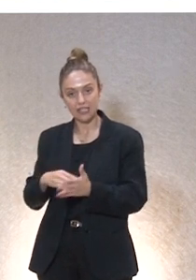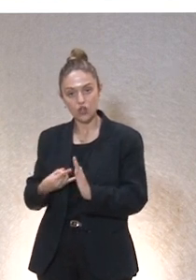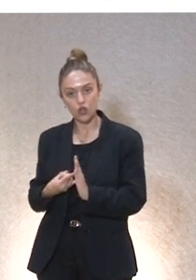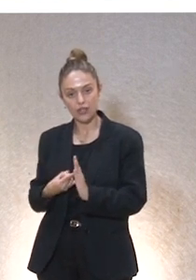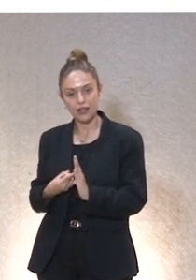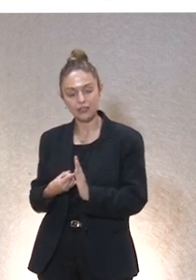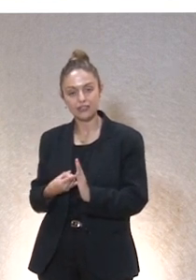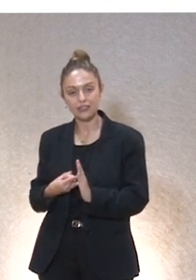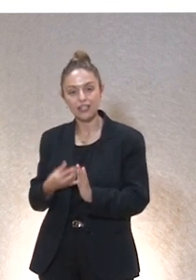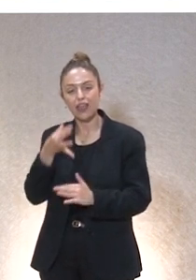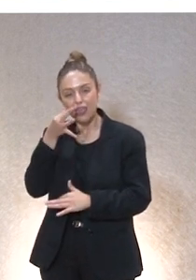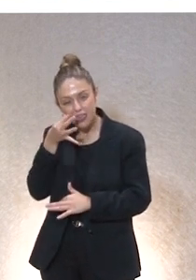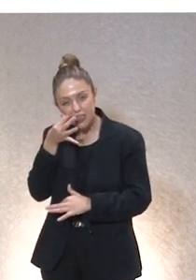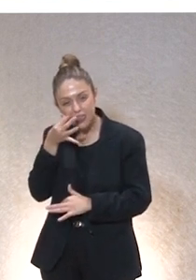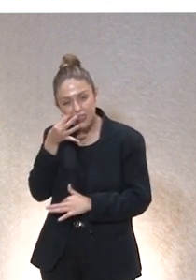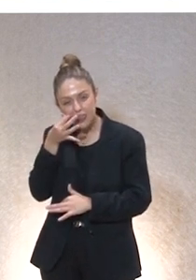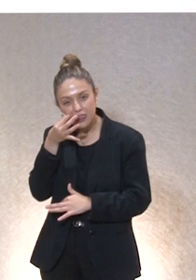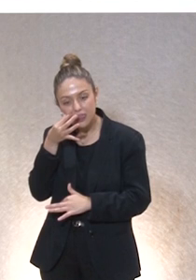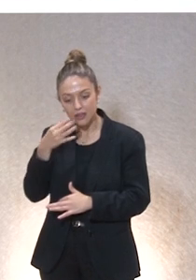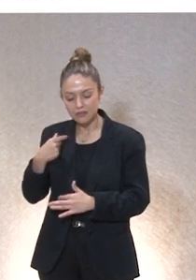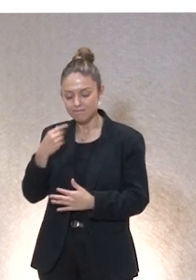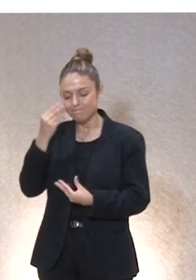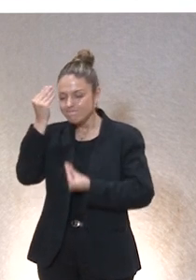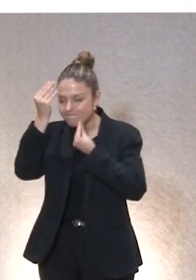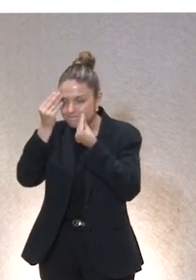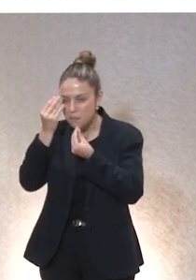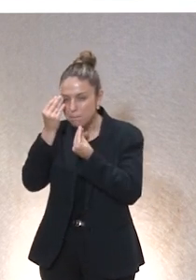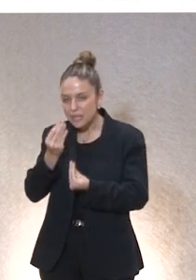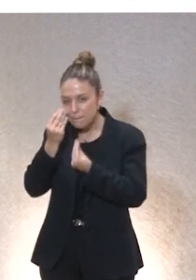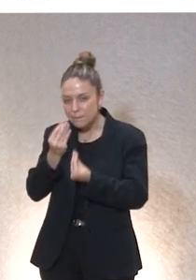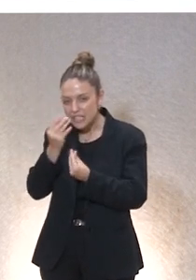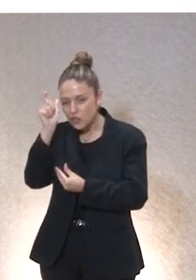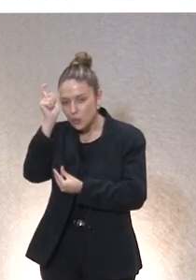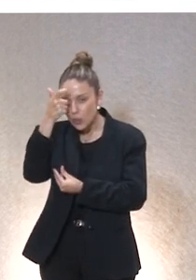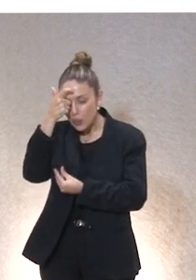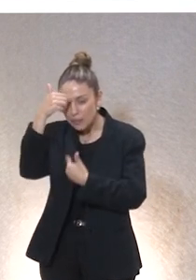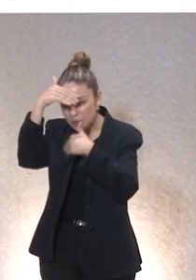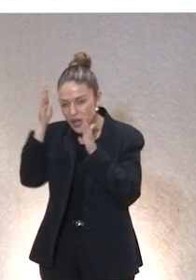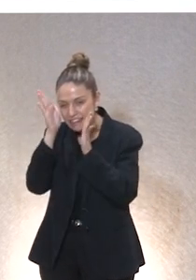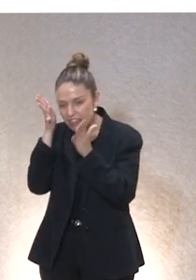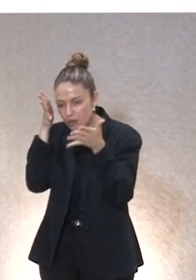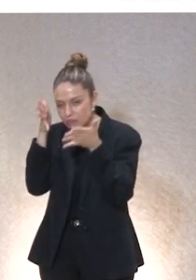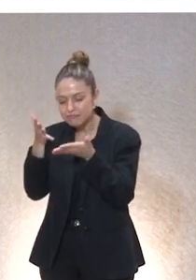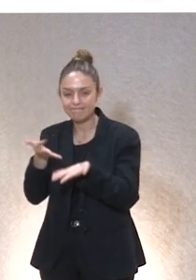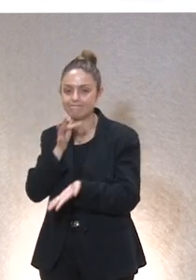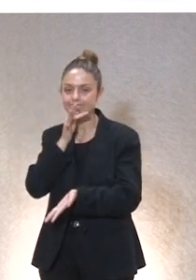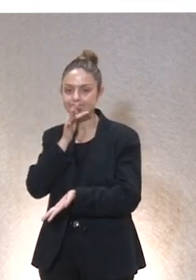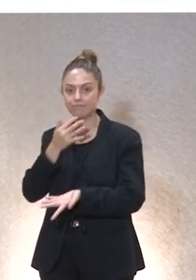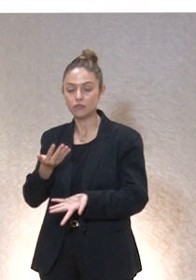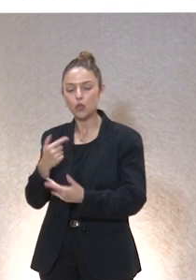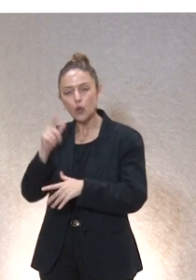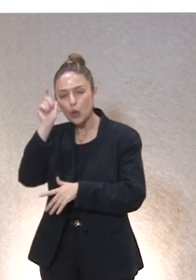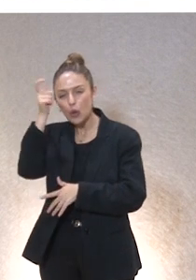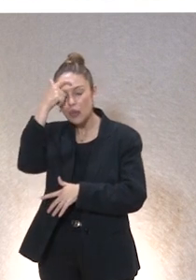realmente no han pensado con suficiente radicalidad el concepto de atención. Digo el